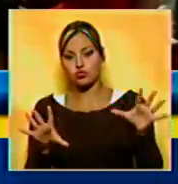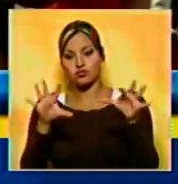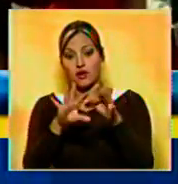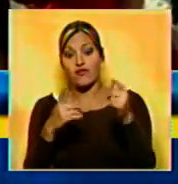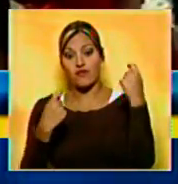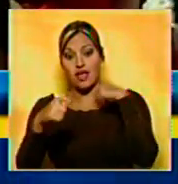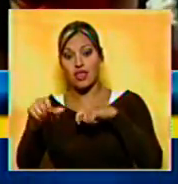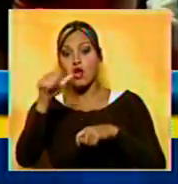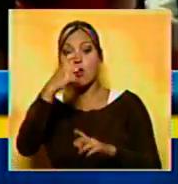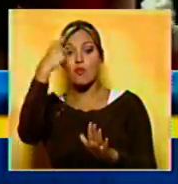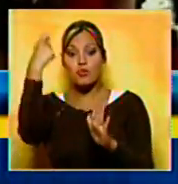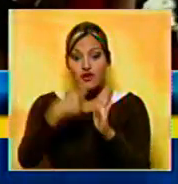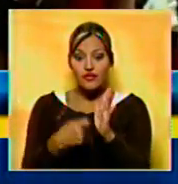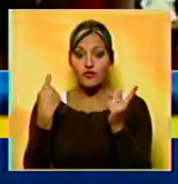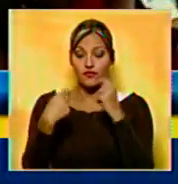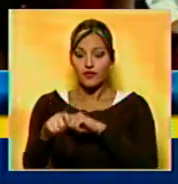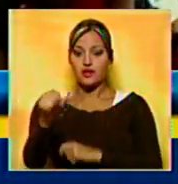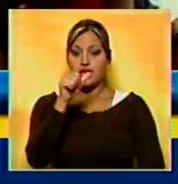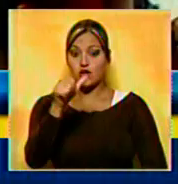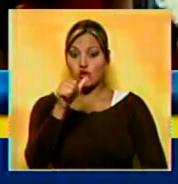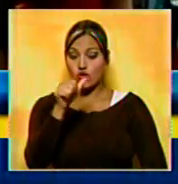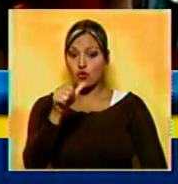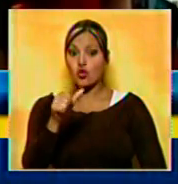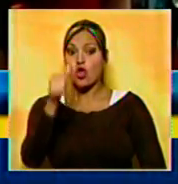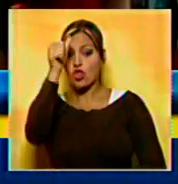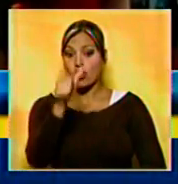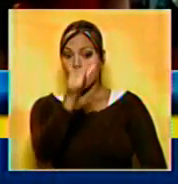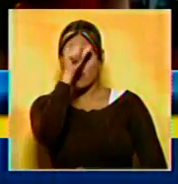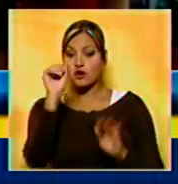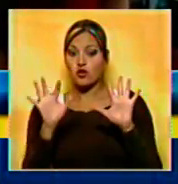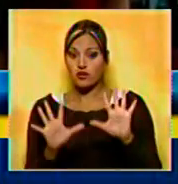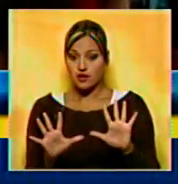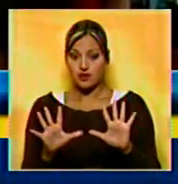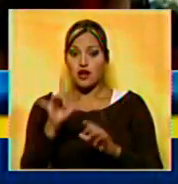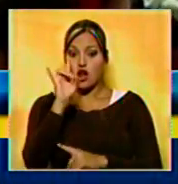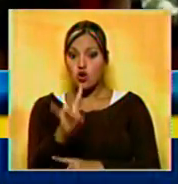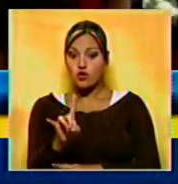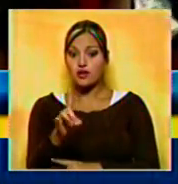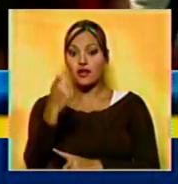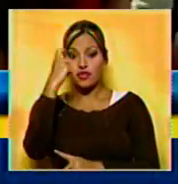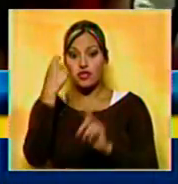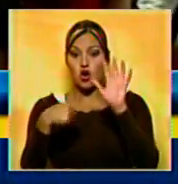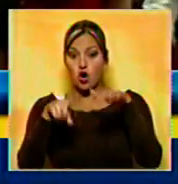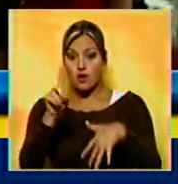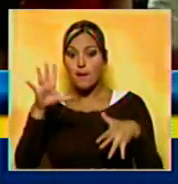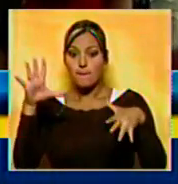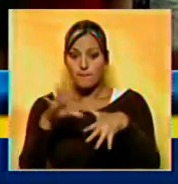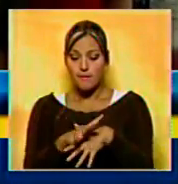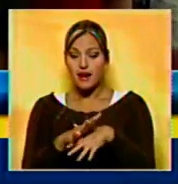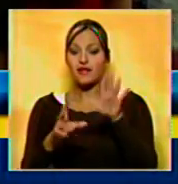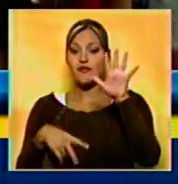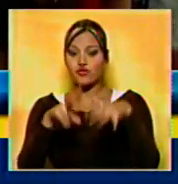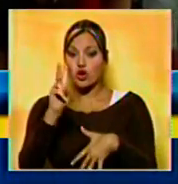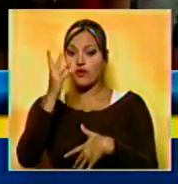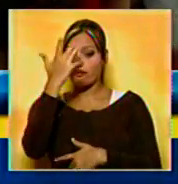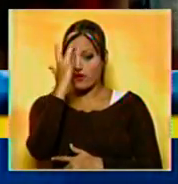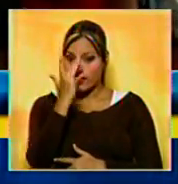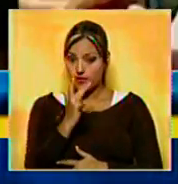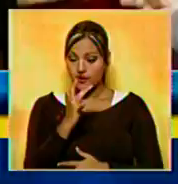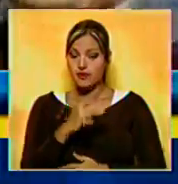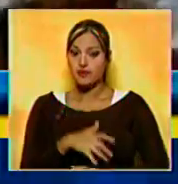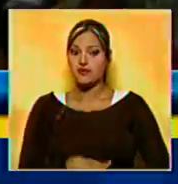estará prohibido el expendio domingo 10, lunes 11 y martes 12 de febrero.